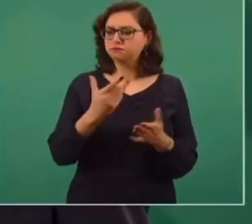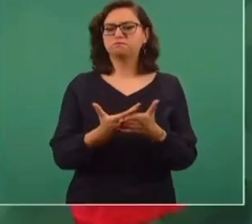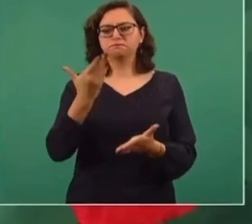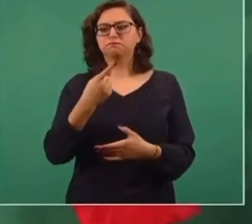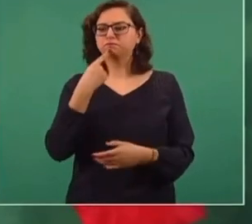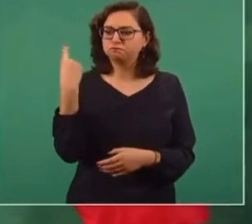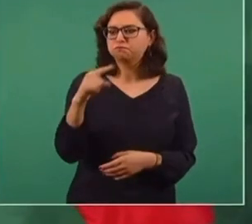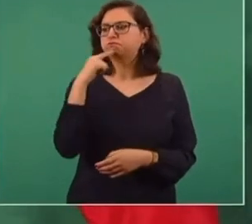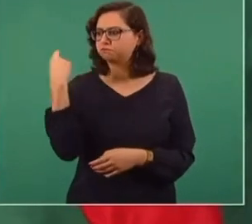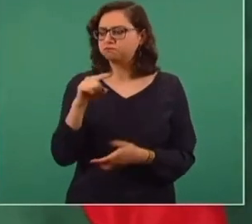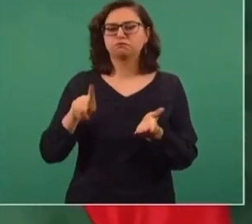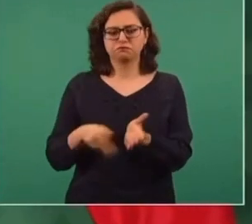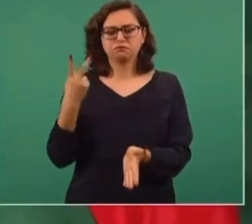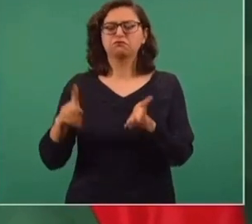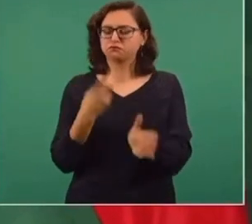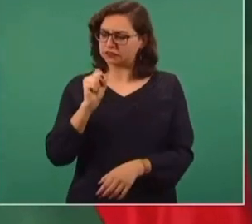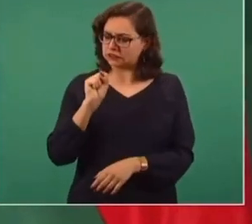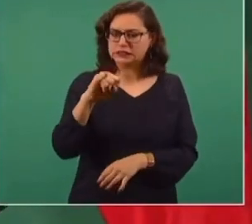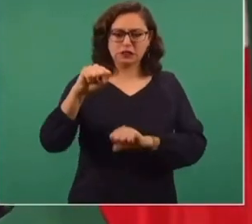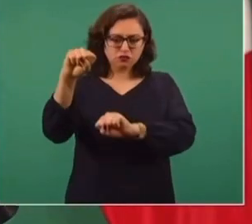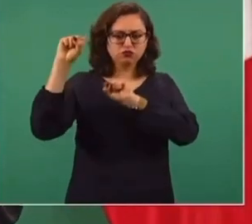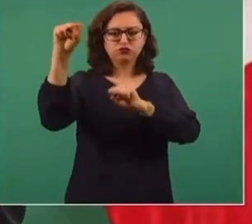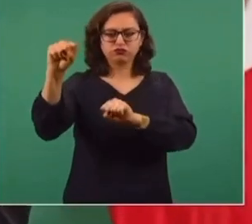no dejar de protestar,